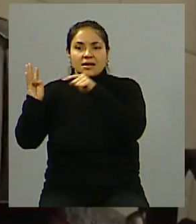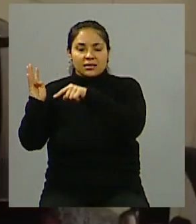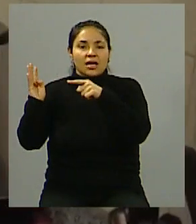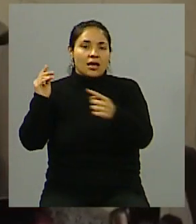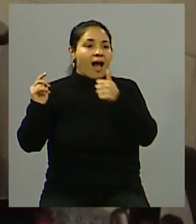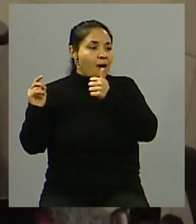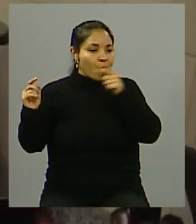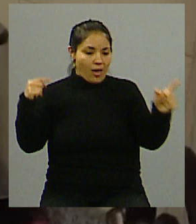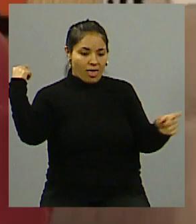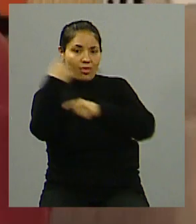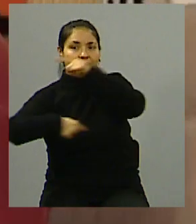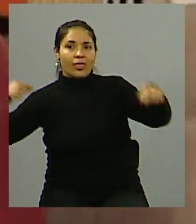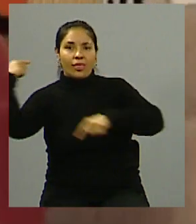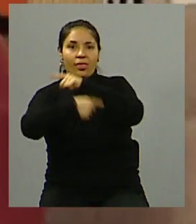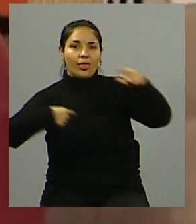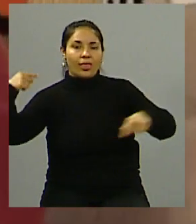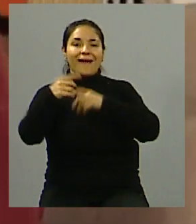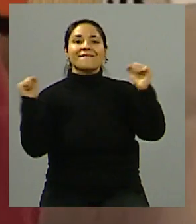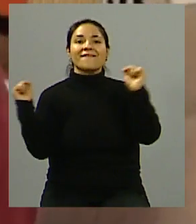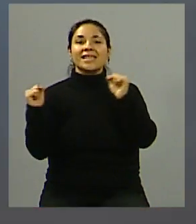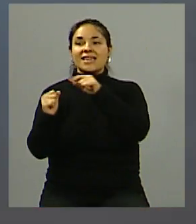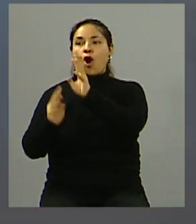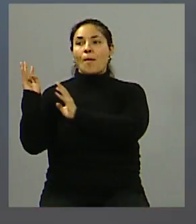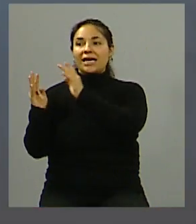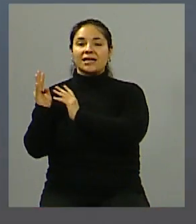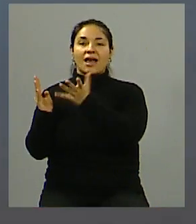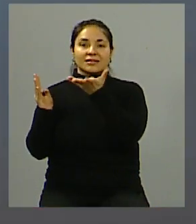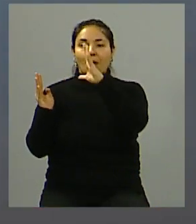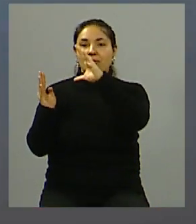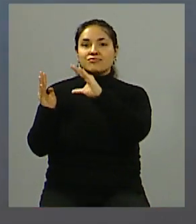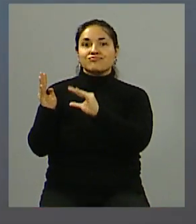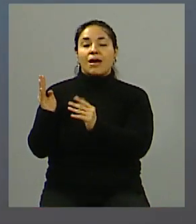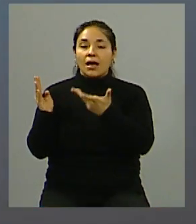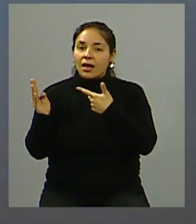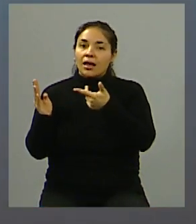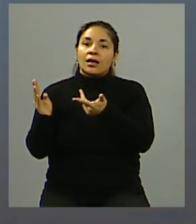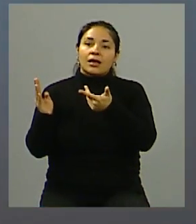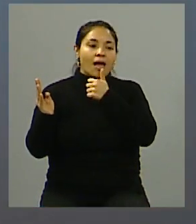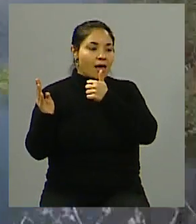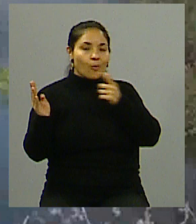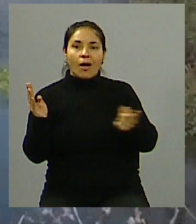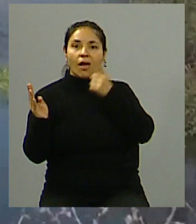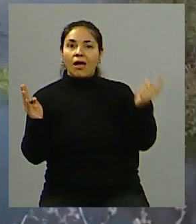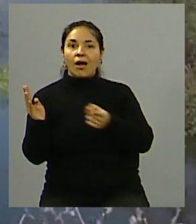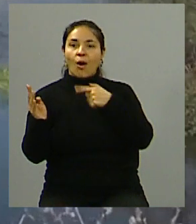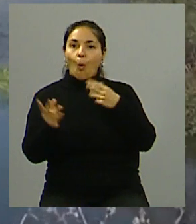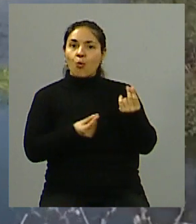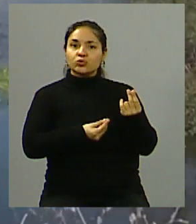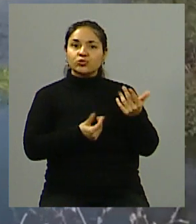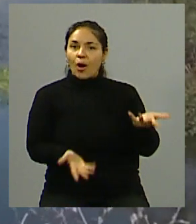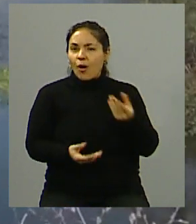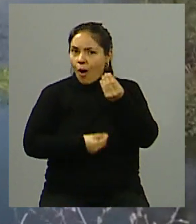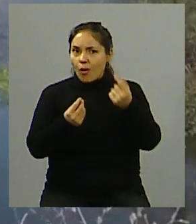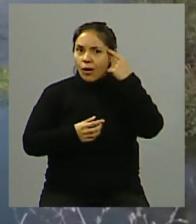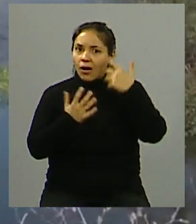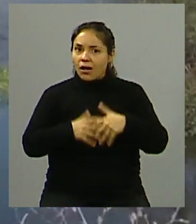servidores, ¿no? Entonces, una inversión que viene y que se anuncia y que se tiene como un gran logro, tiene siempre esa contracara de